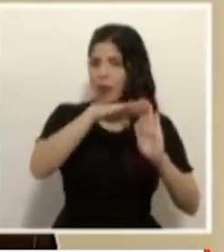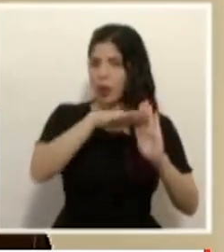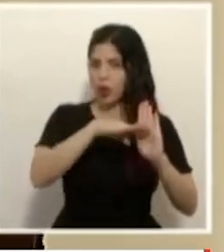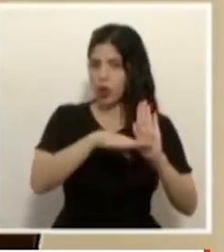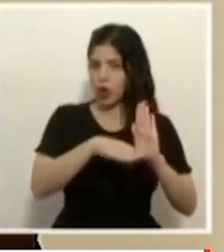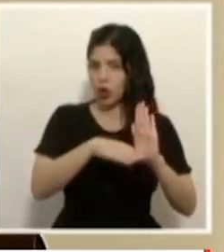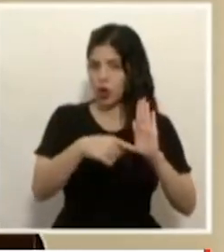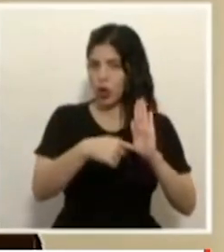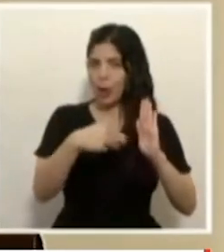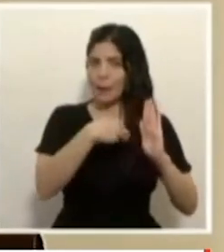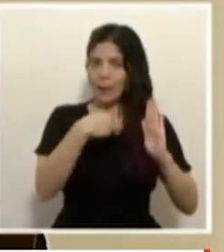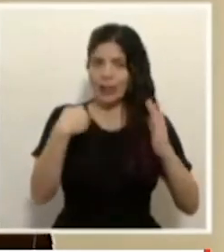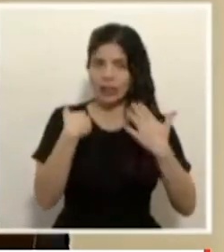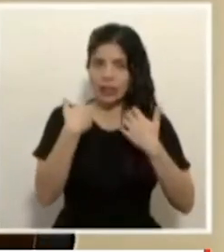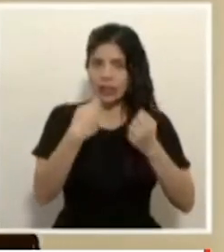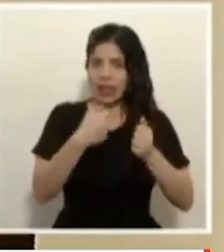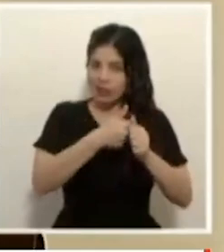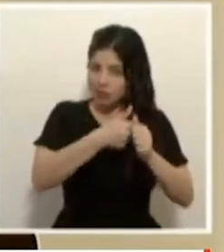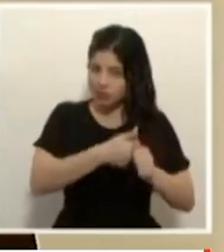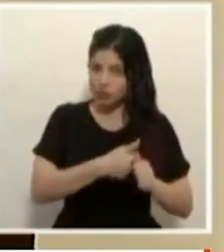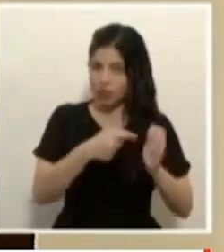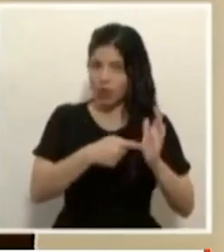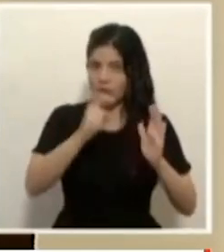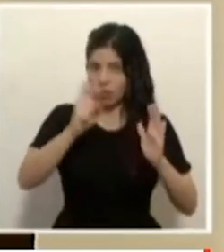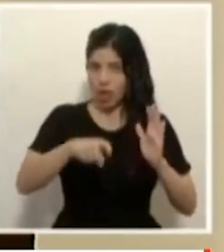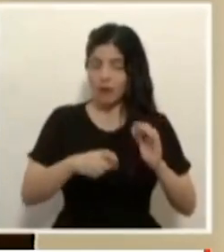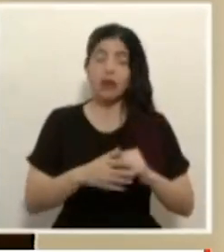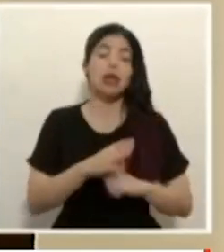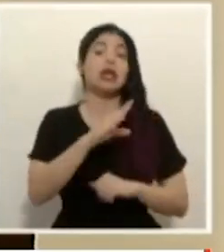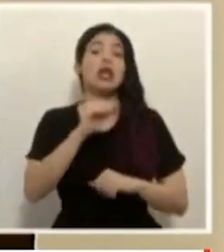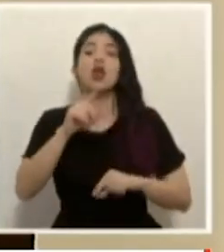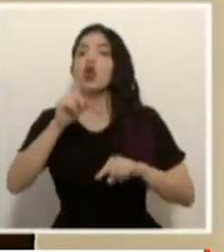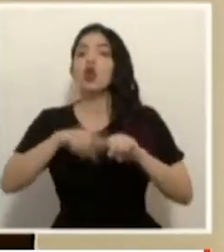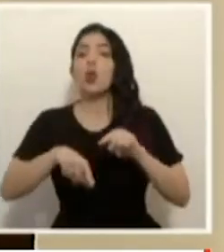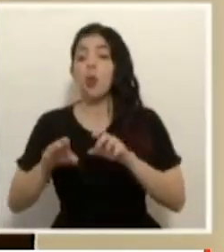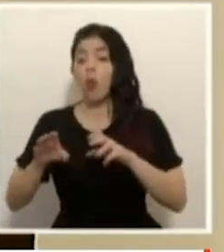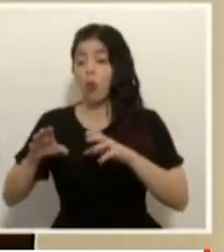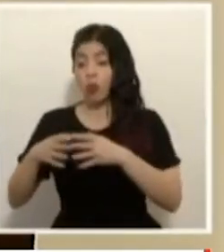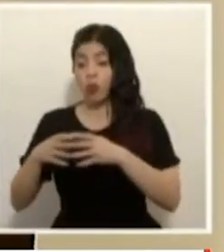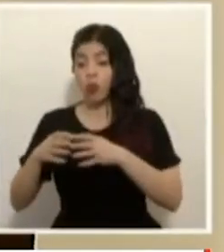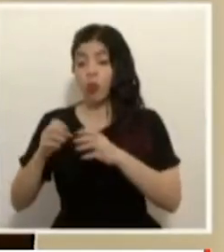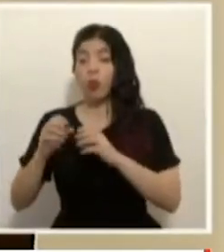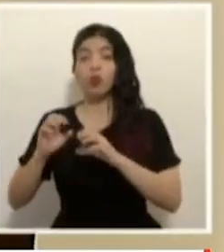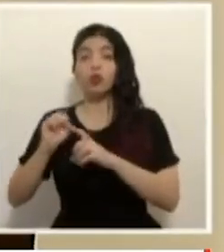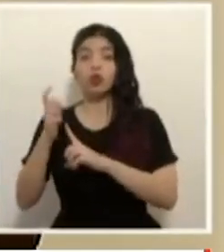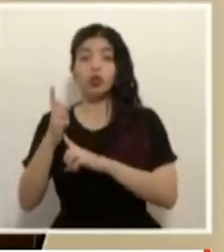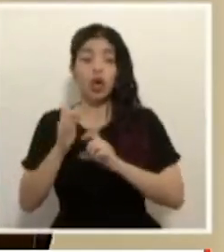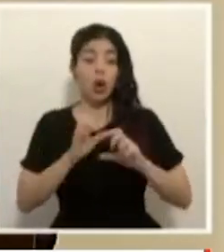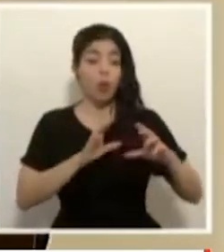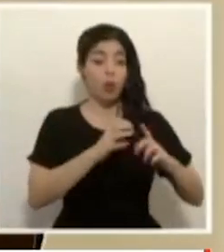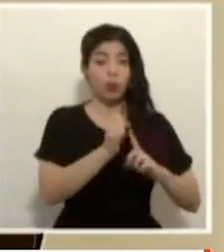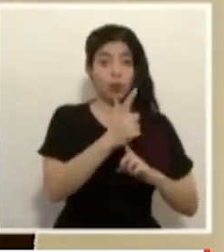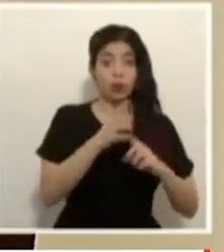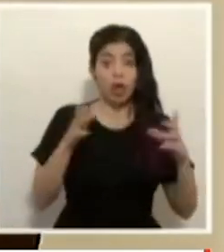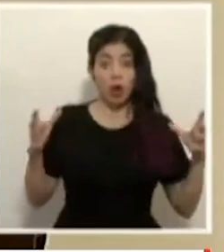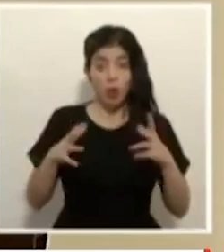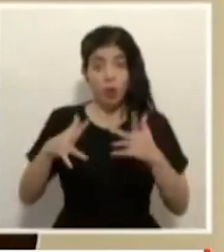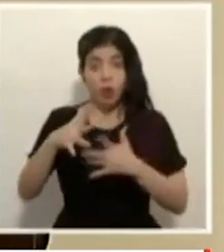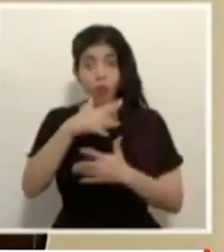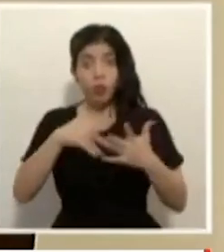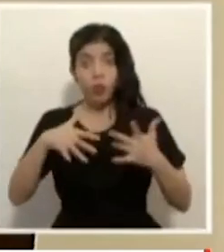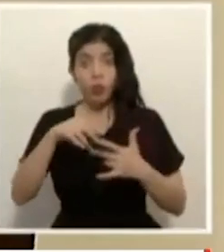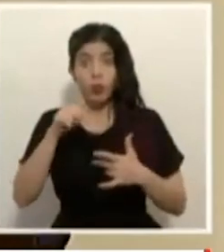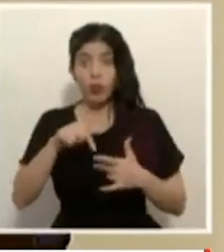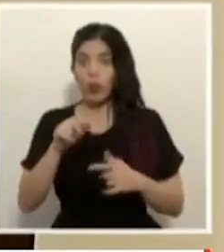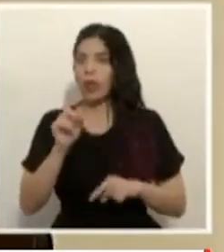lineamientos del Ministerio de Salud y no se puede mezclar burbujas sociales, especialmente en aquellas actividades donde hay más proximidad